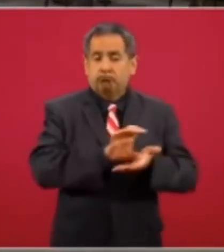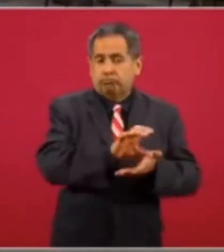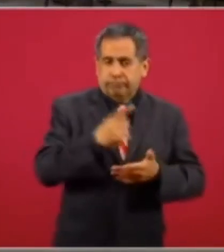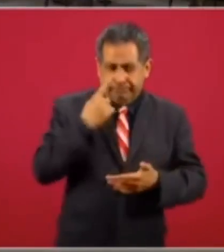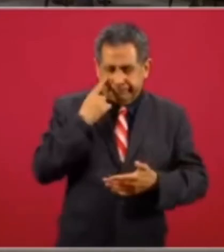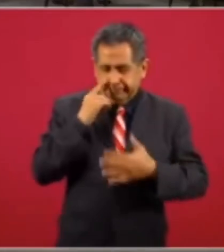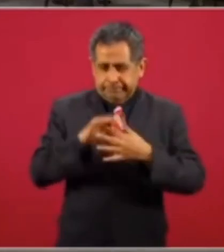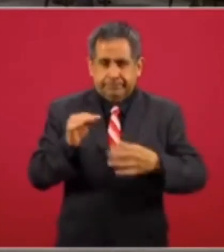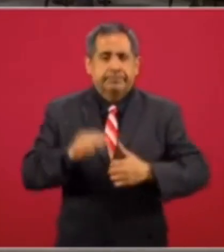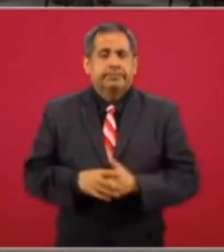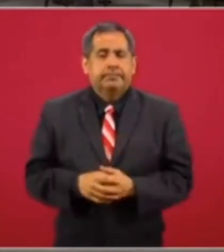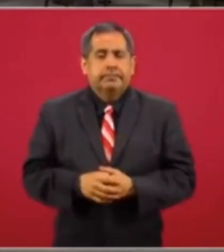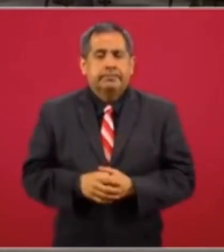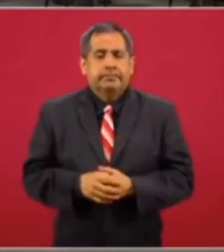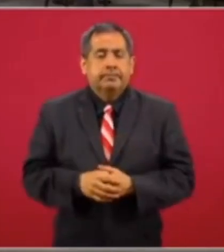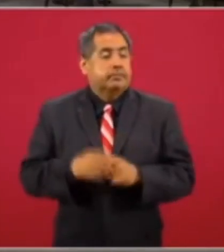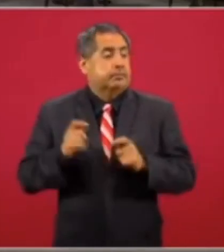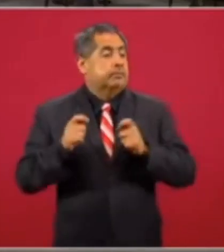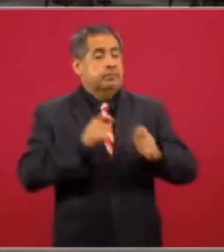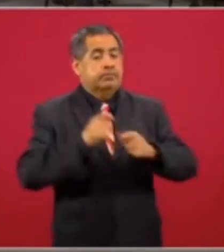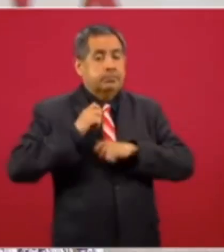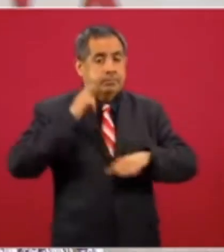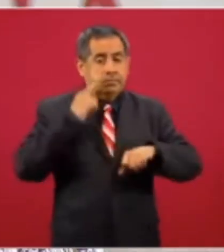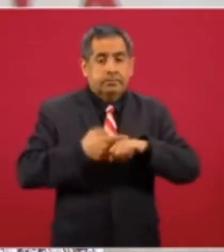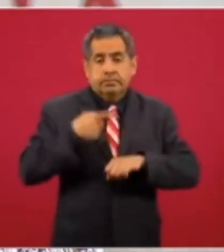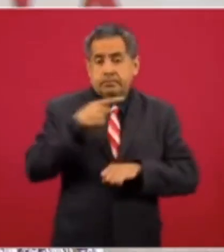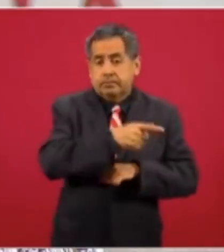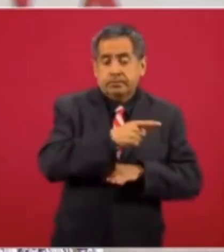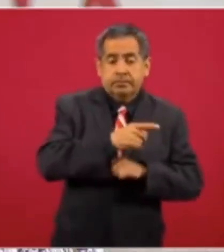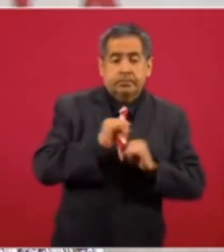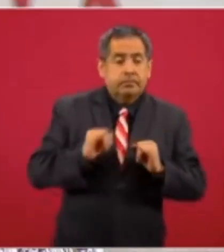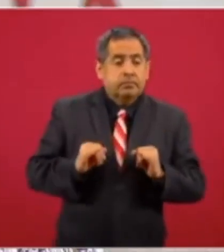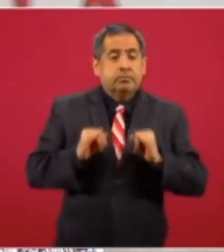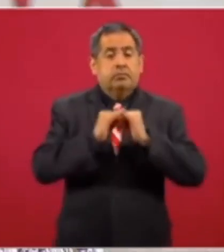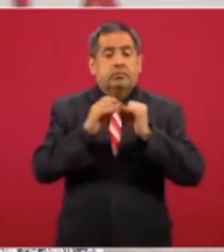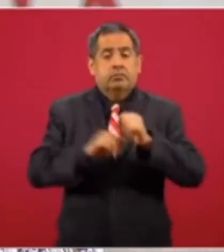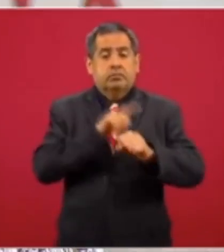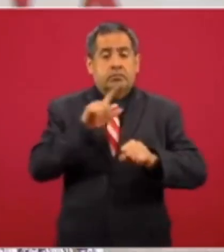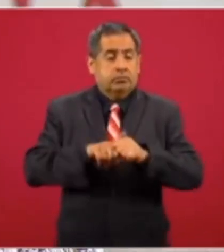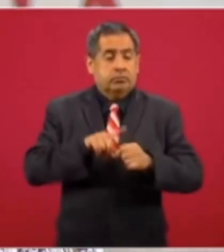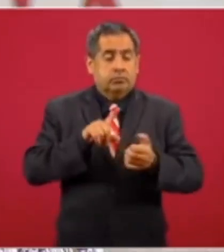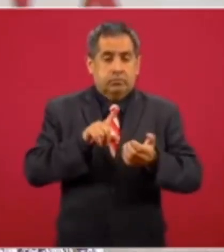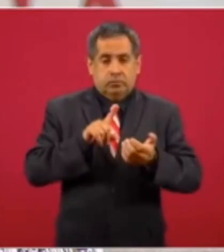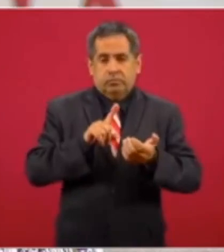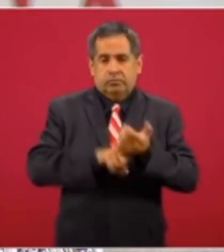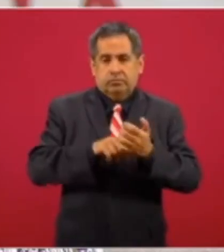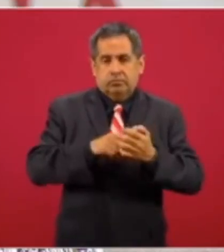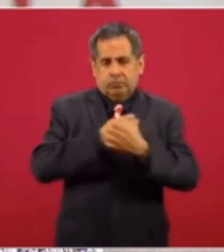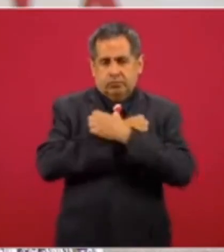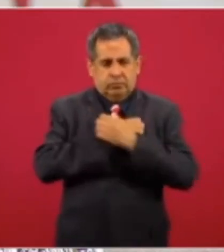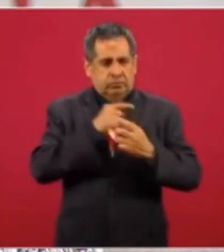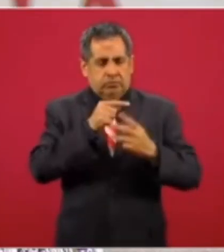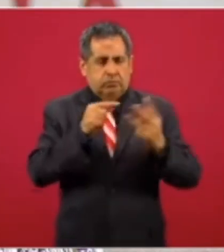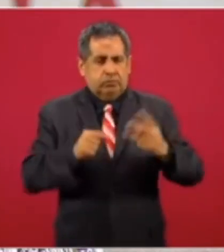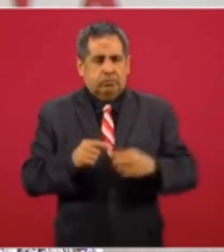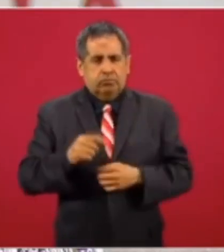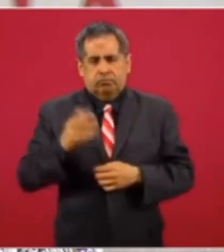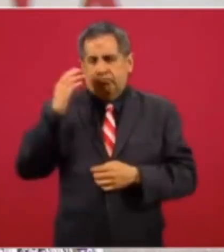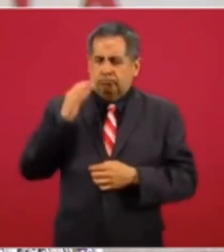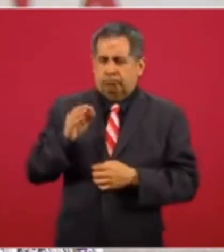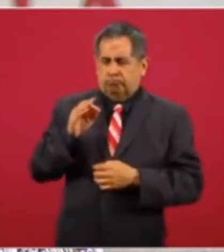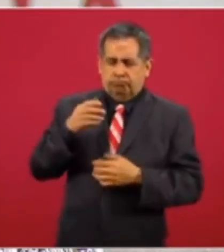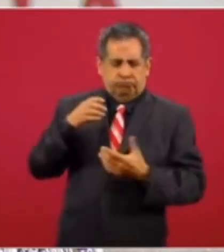la unidad ejecutora fue el instituto nacional de la infraestructura fiscal educativa se creó este